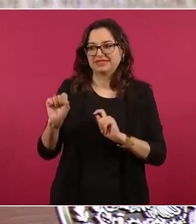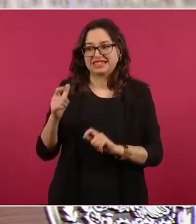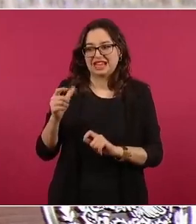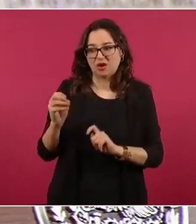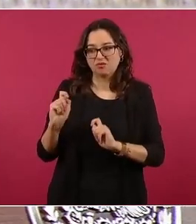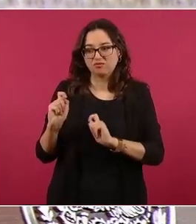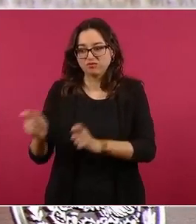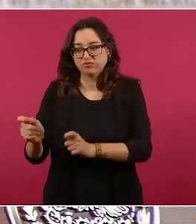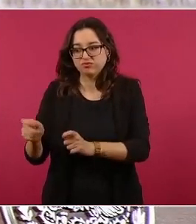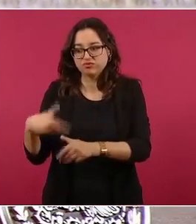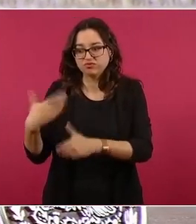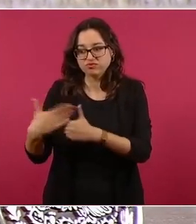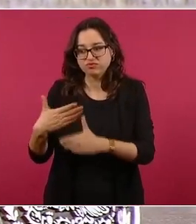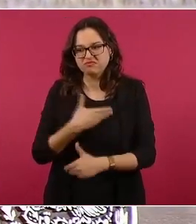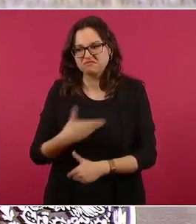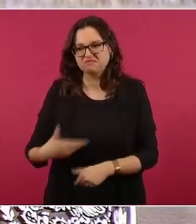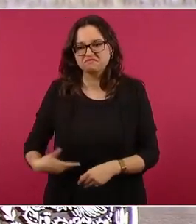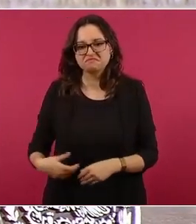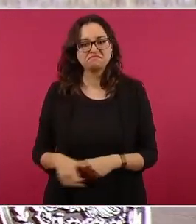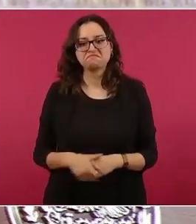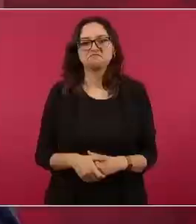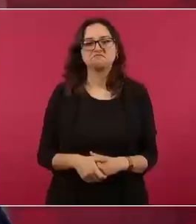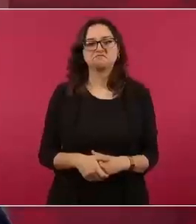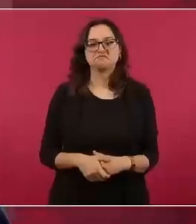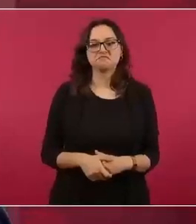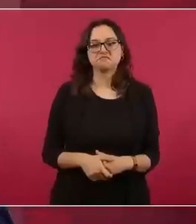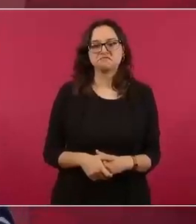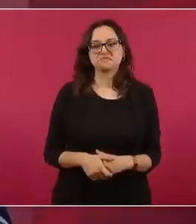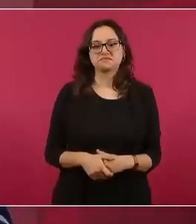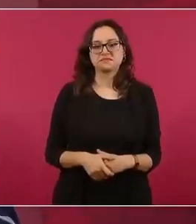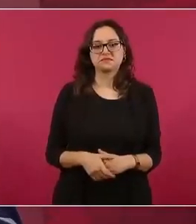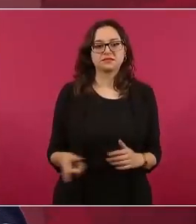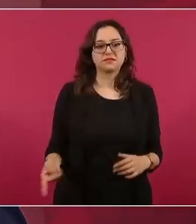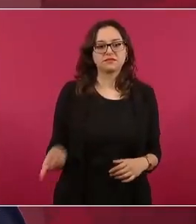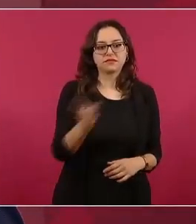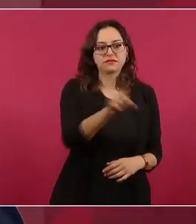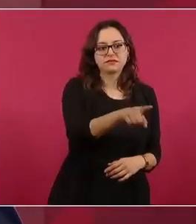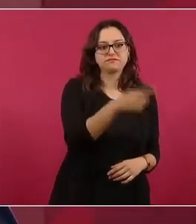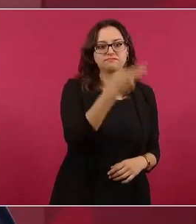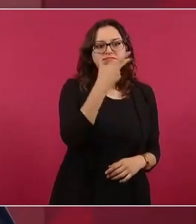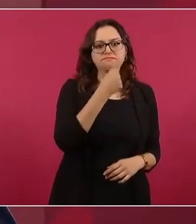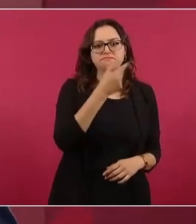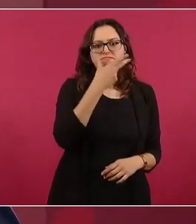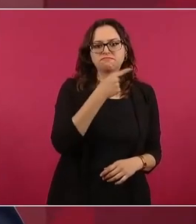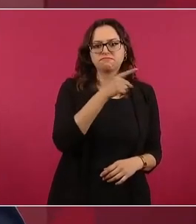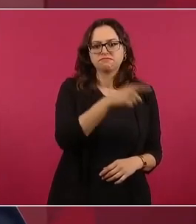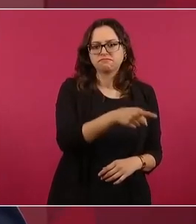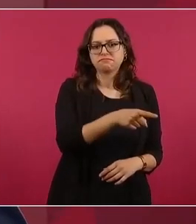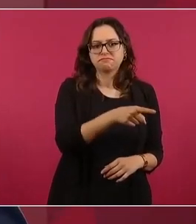de que hay seis probables.